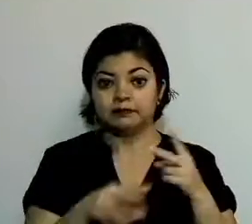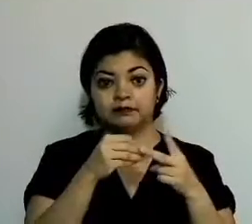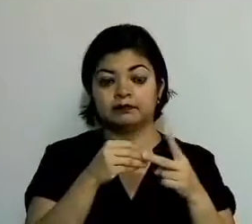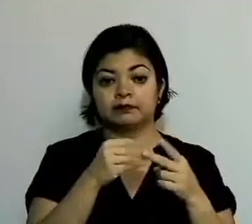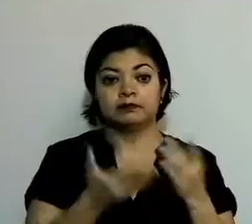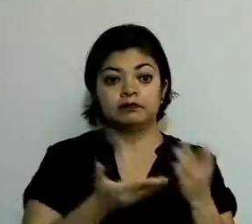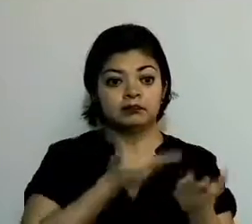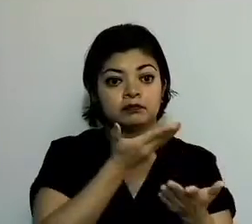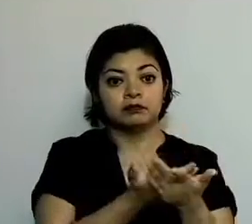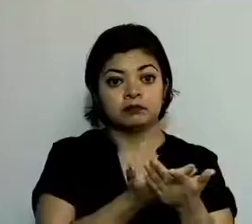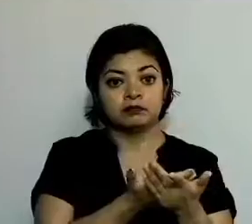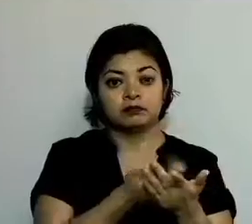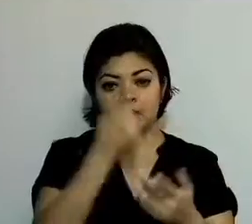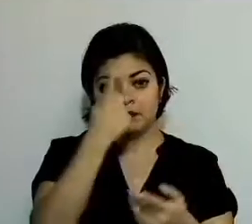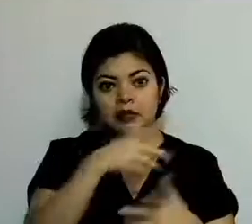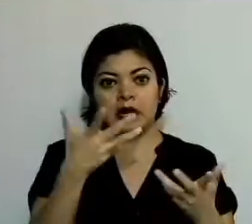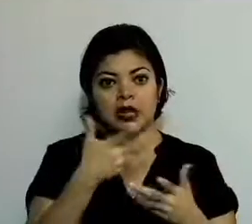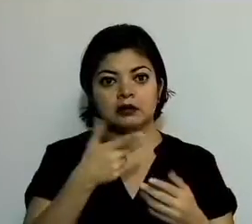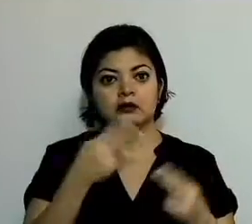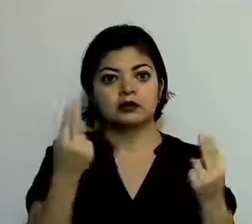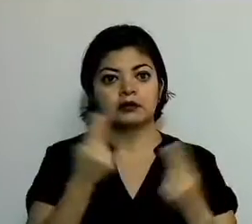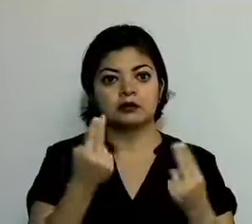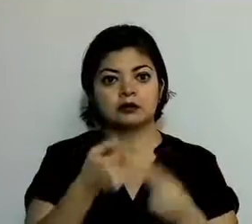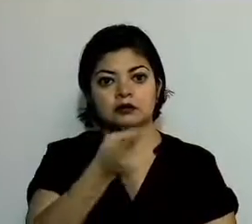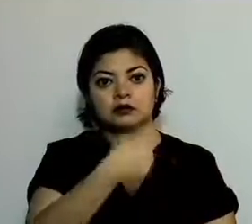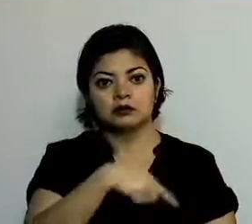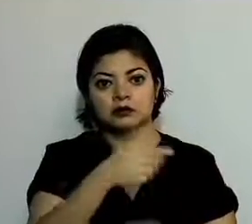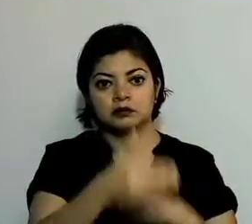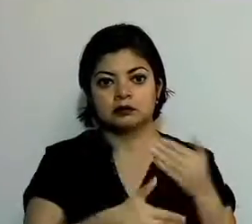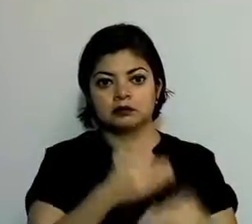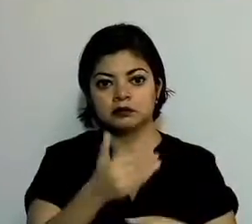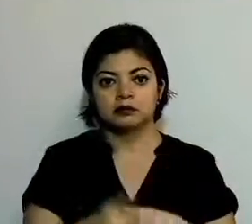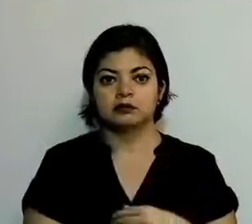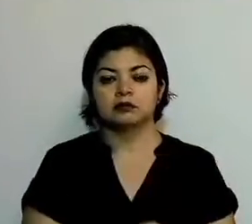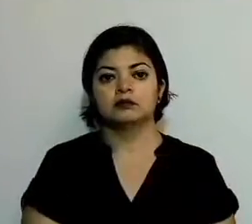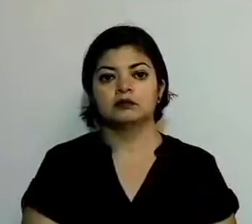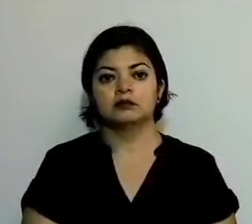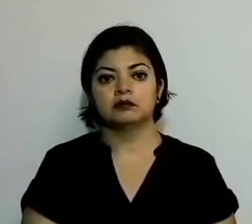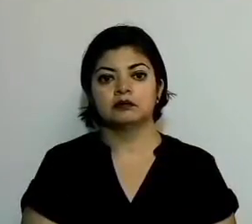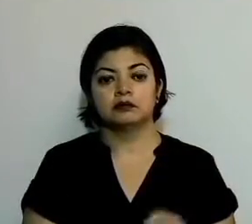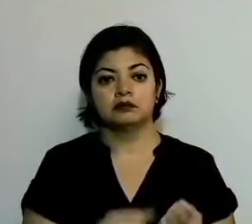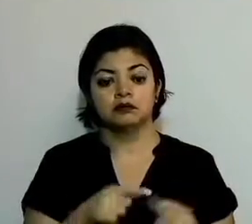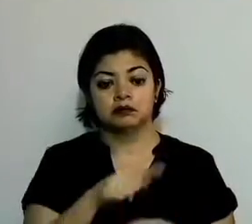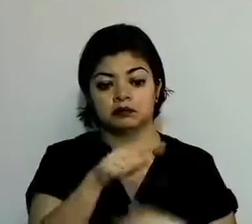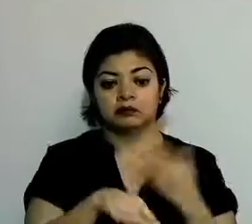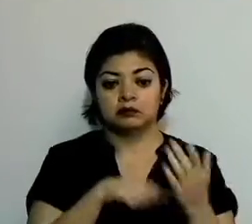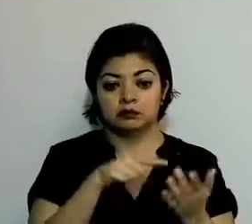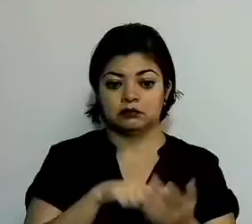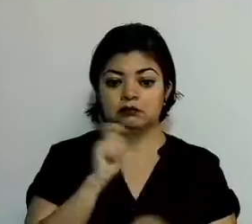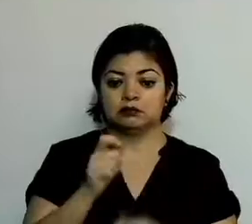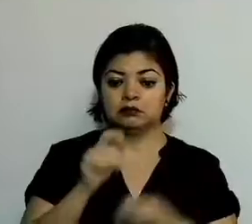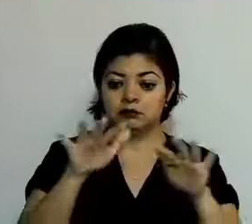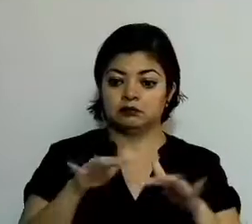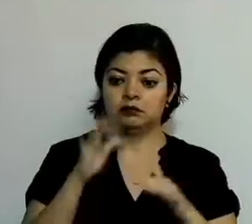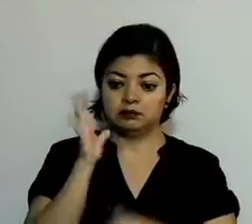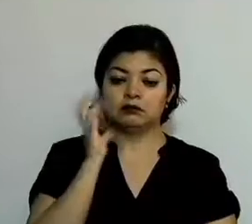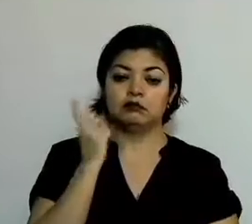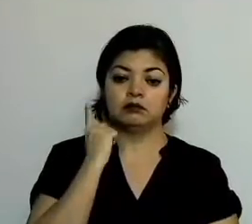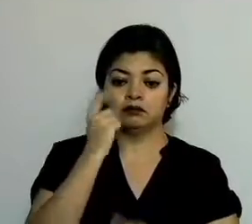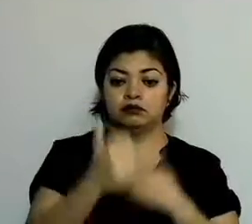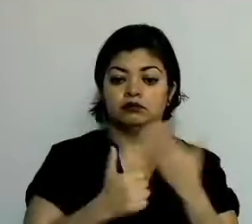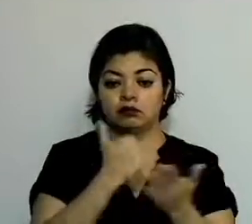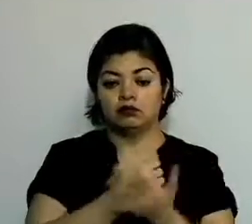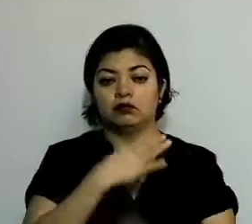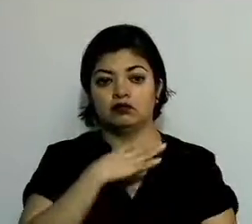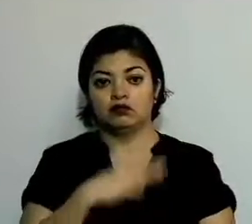de decreto para los efectos legales procedentes, dado en el Palacio del Poder Legislativo, en la ciudad de Toluca